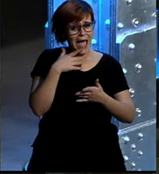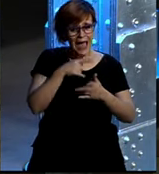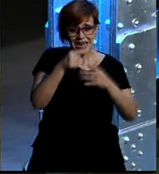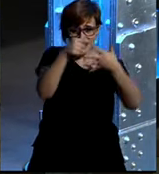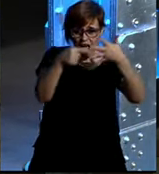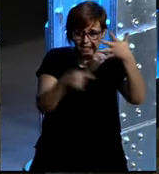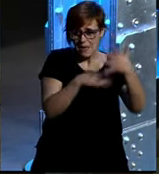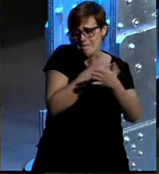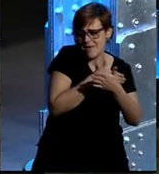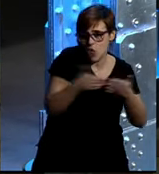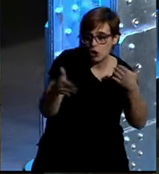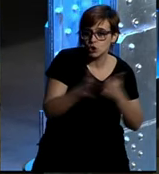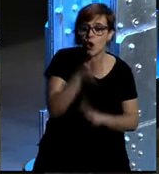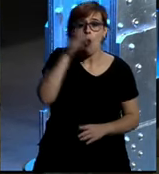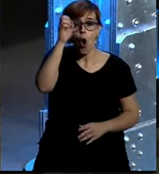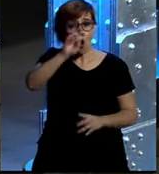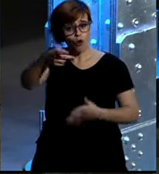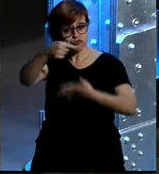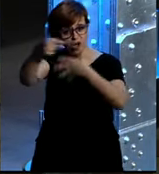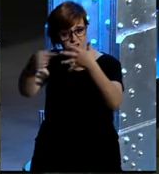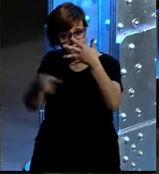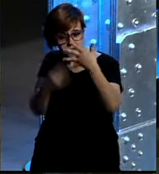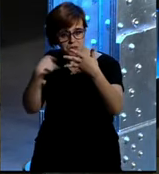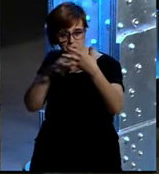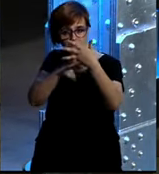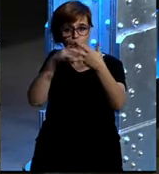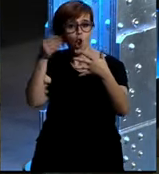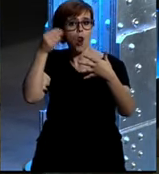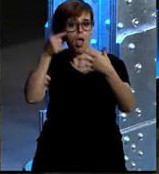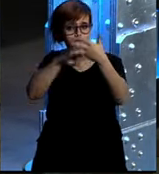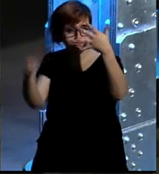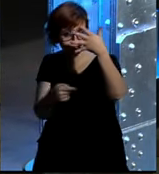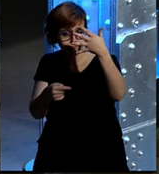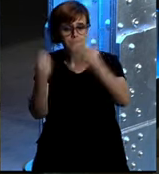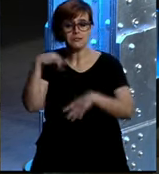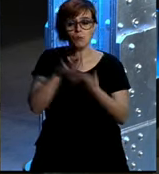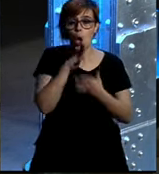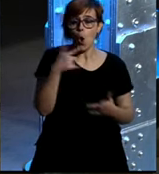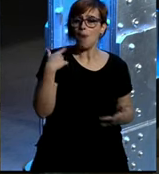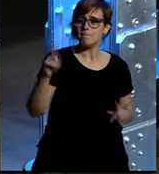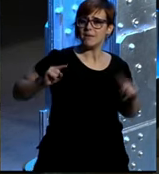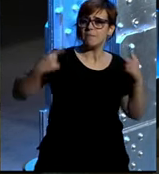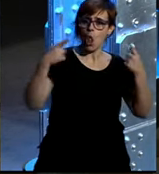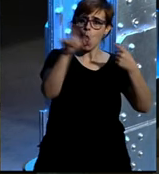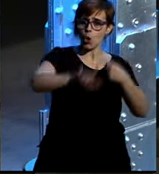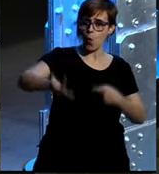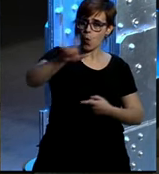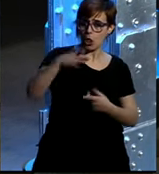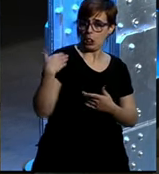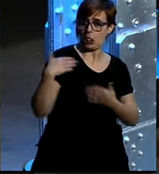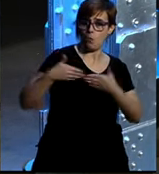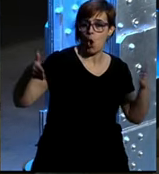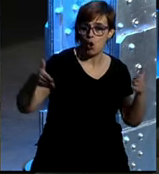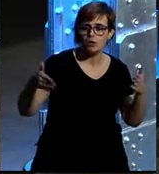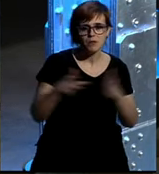en otros no salimos tan bien este es un ranking muy reciente el primero ha salido en el mes de julio pero que